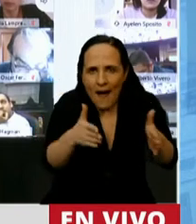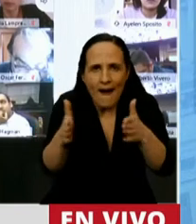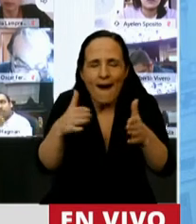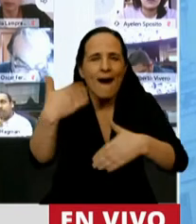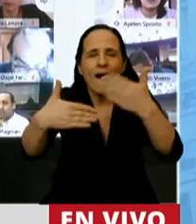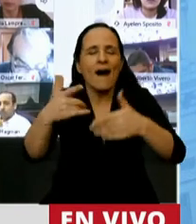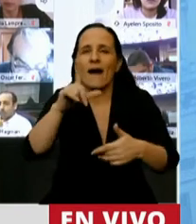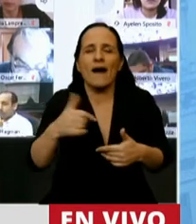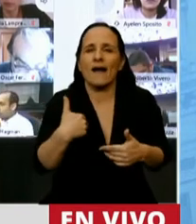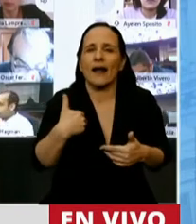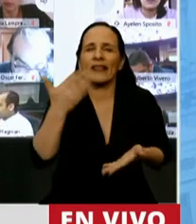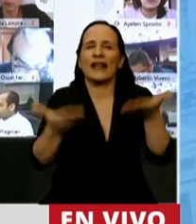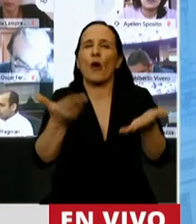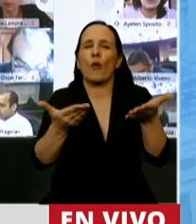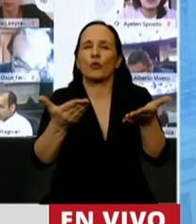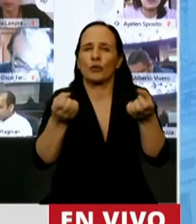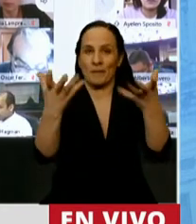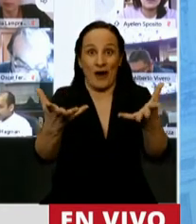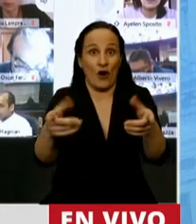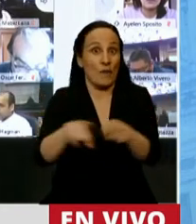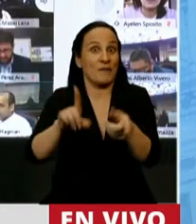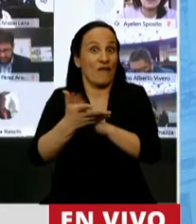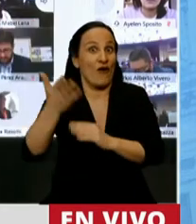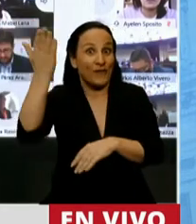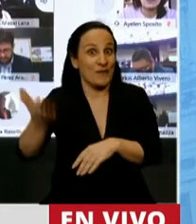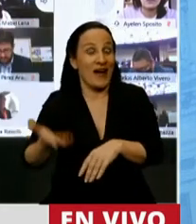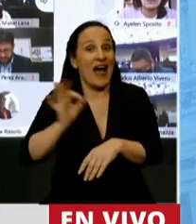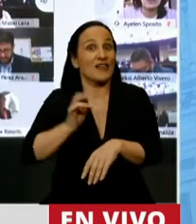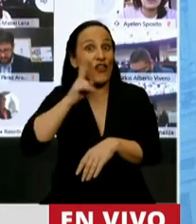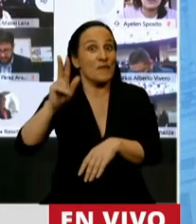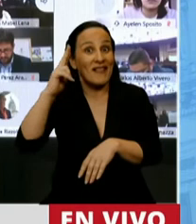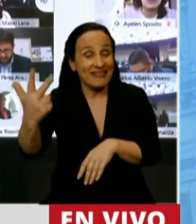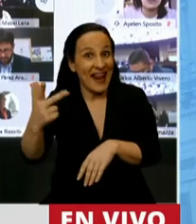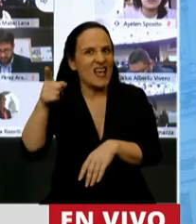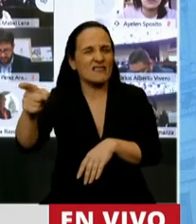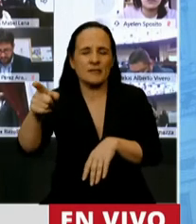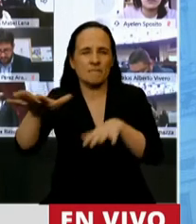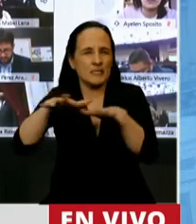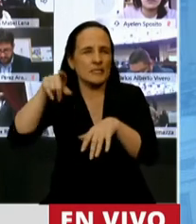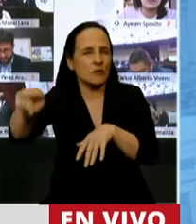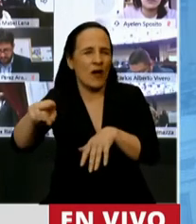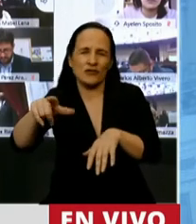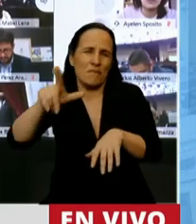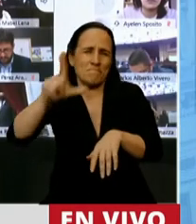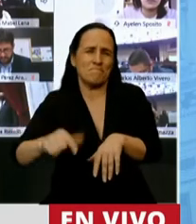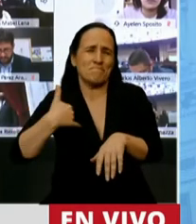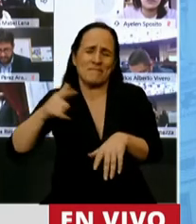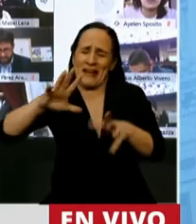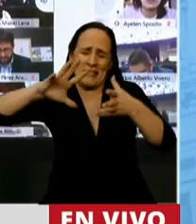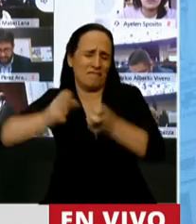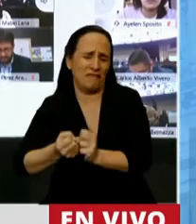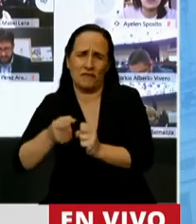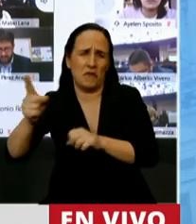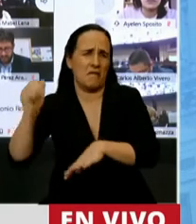un país más justo, como él no las abandonó cuando allá, en el 2003, le tocó hacerse cargo de un país en ruinas.